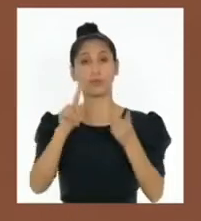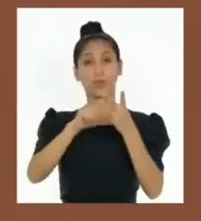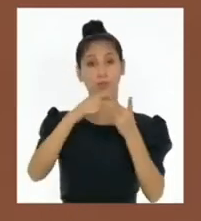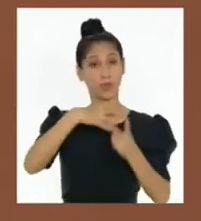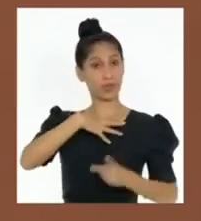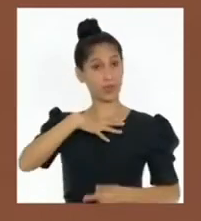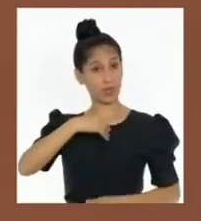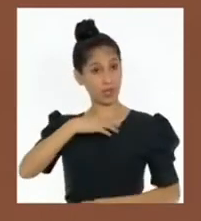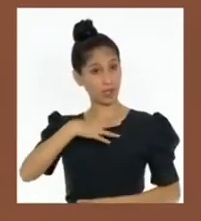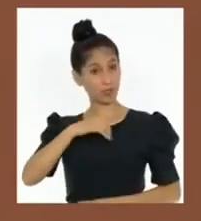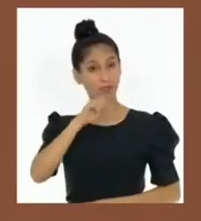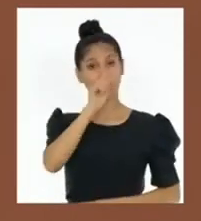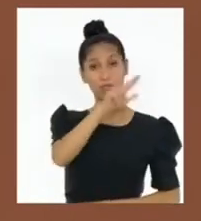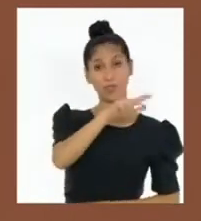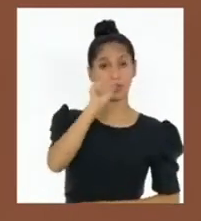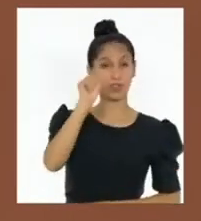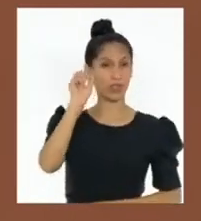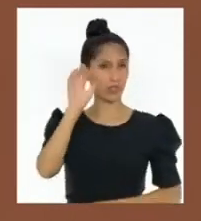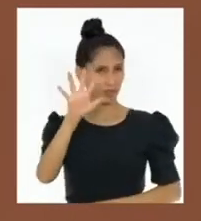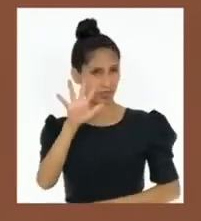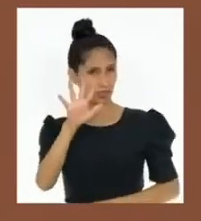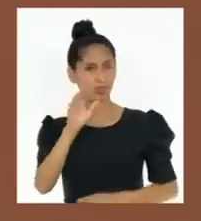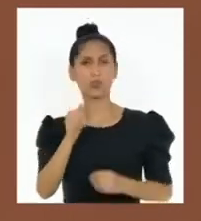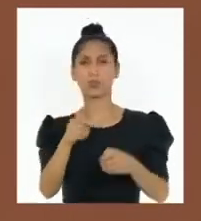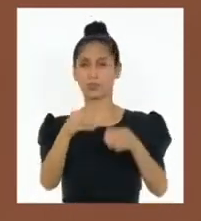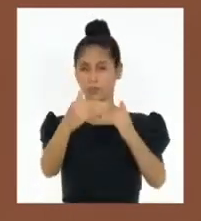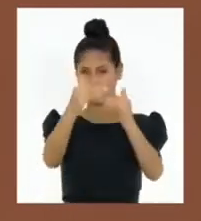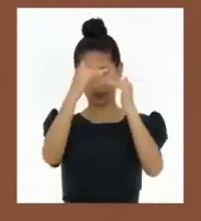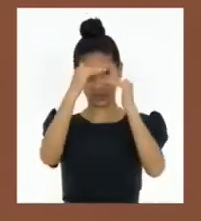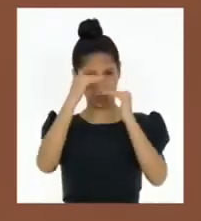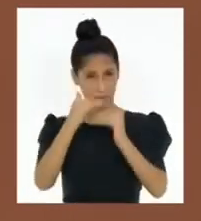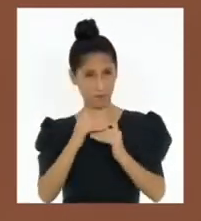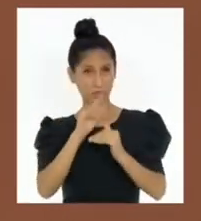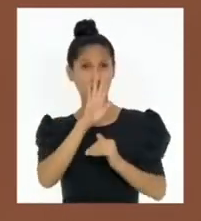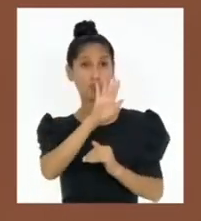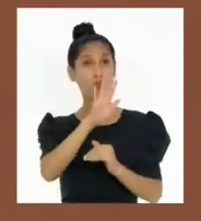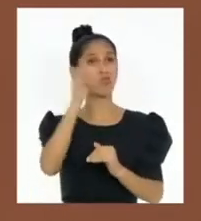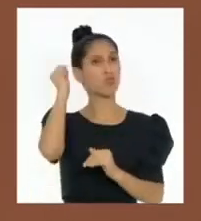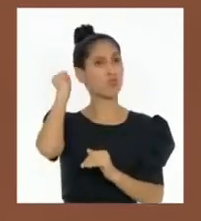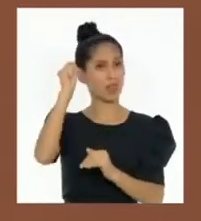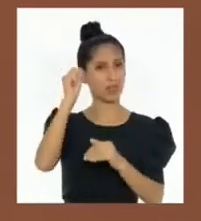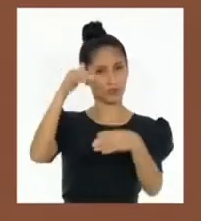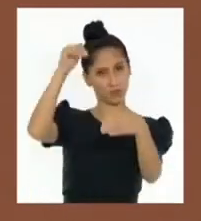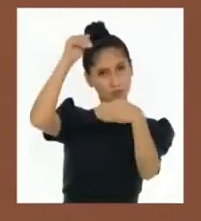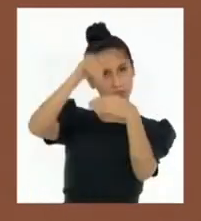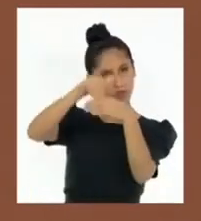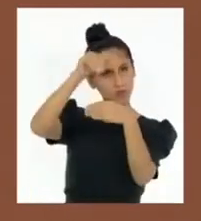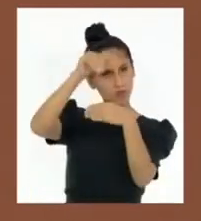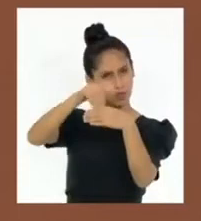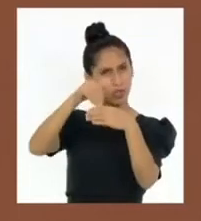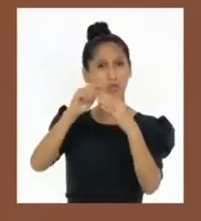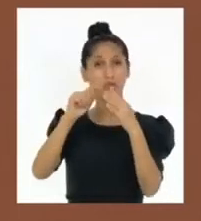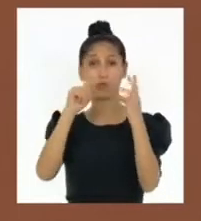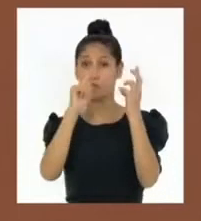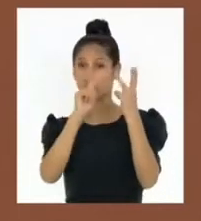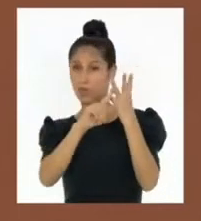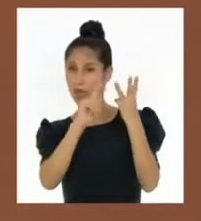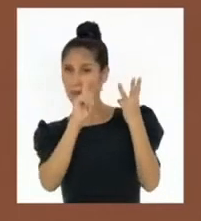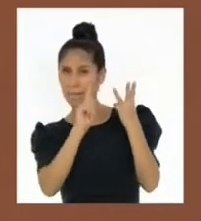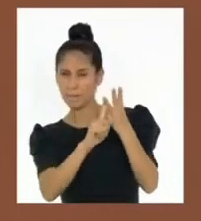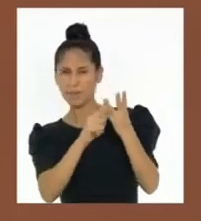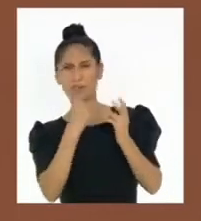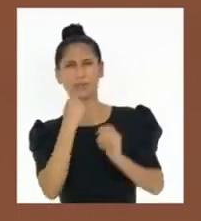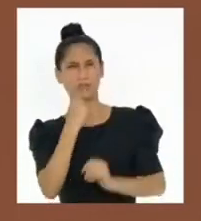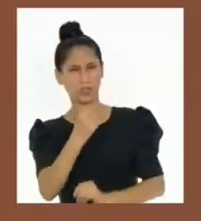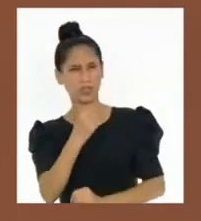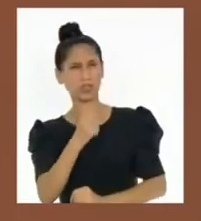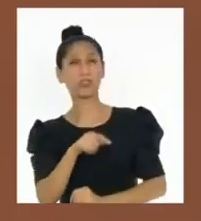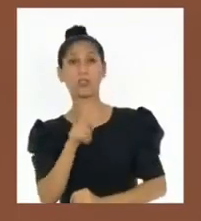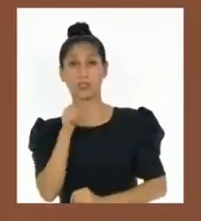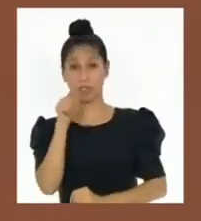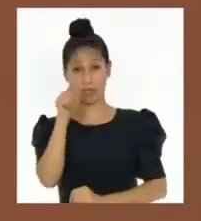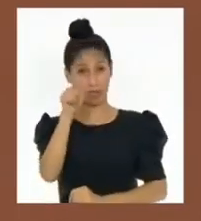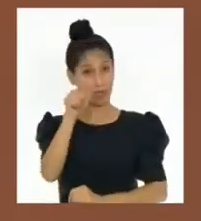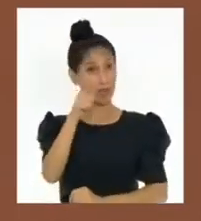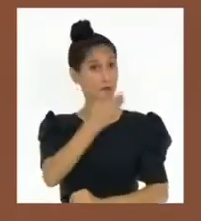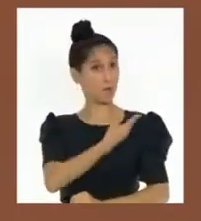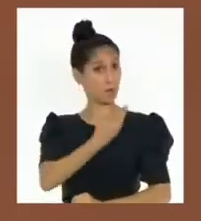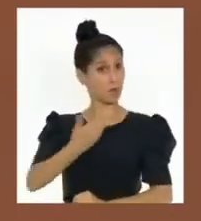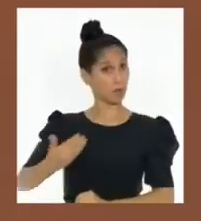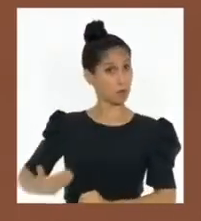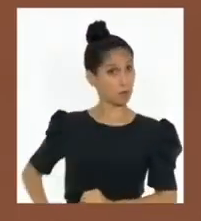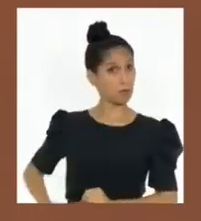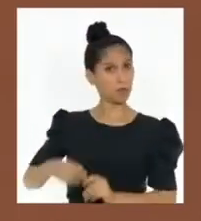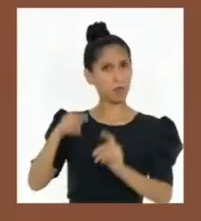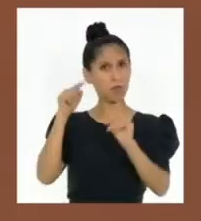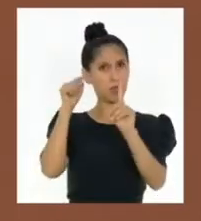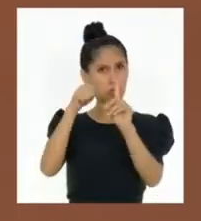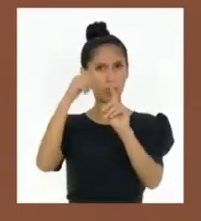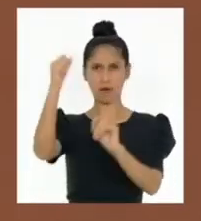años, gozar de derecho de sufragio. Se proclama ganador al candidato que obtenga más de